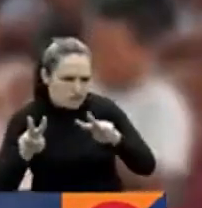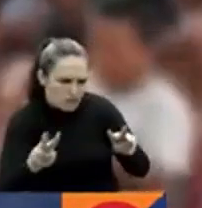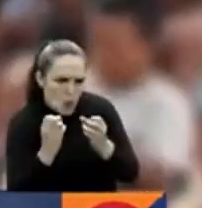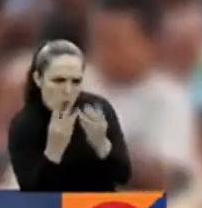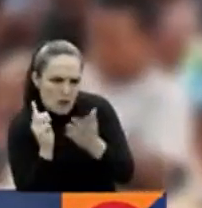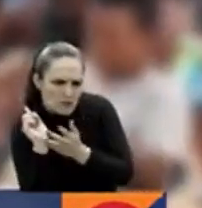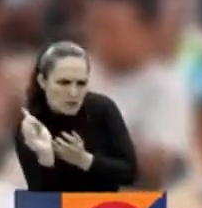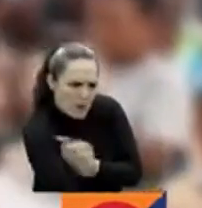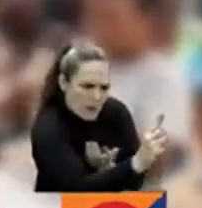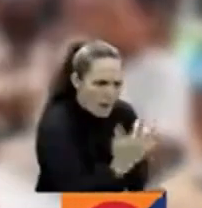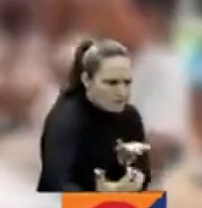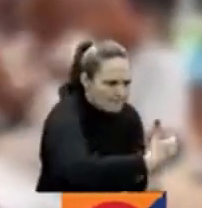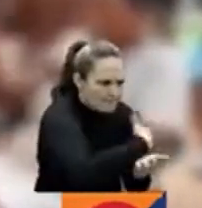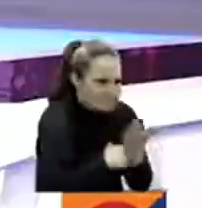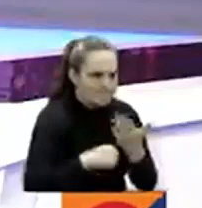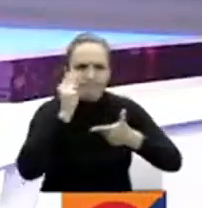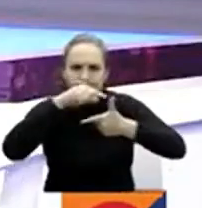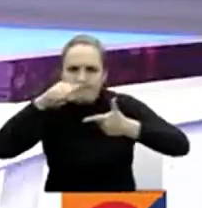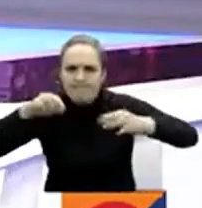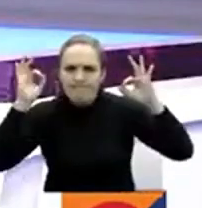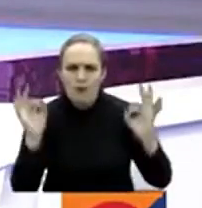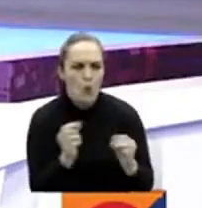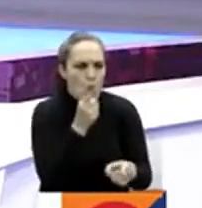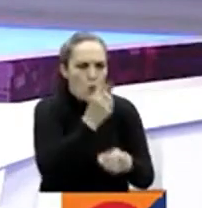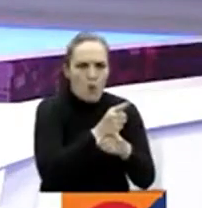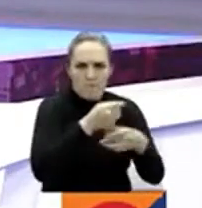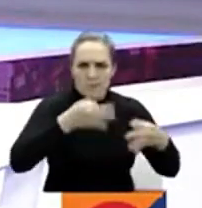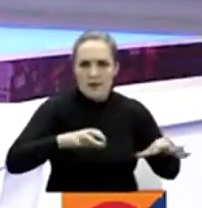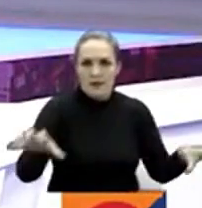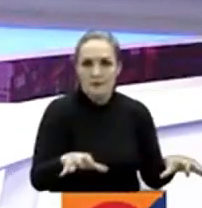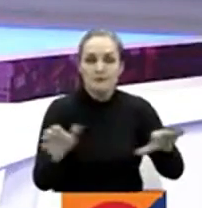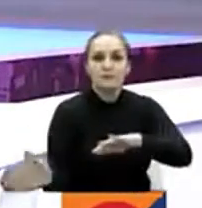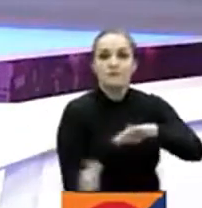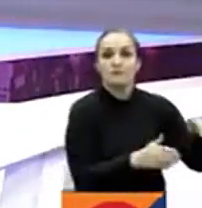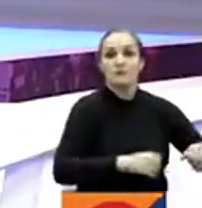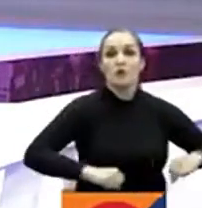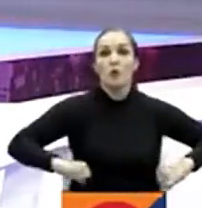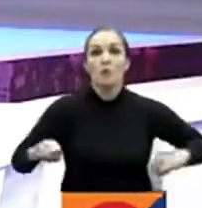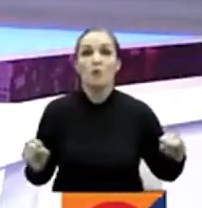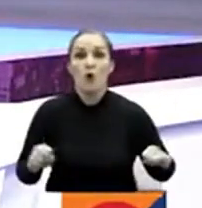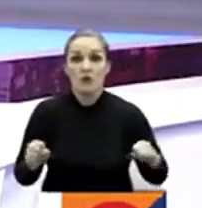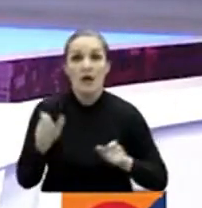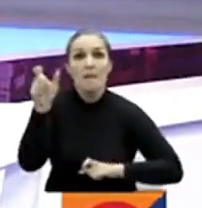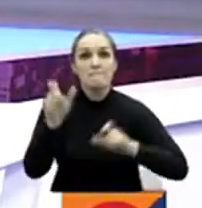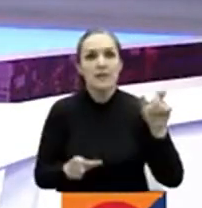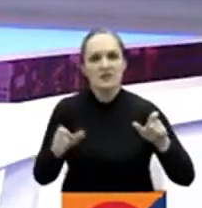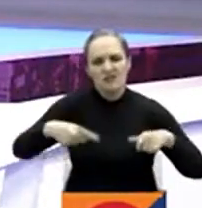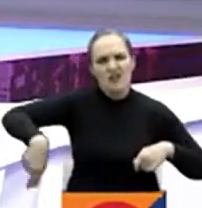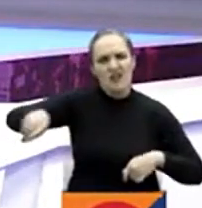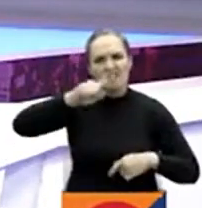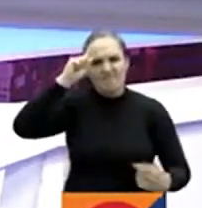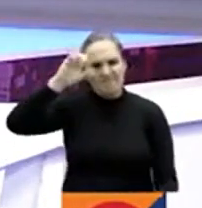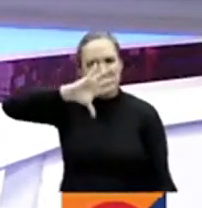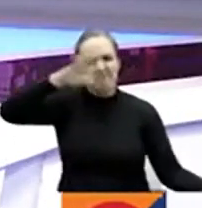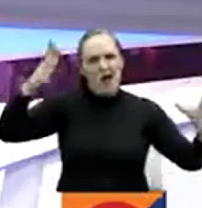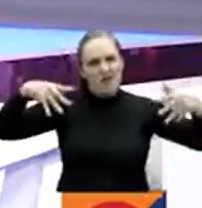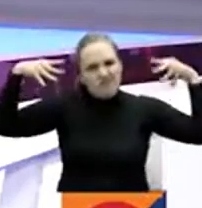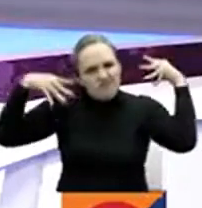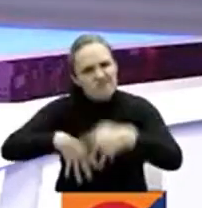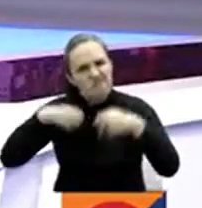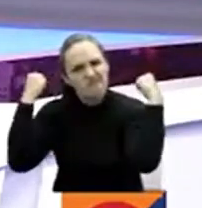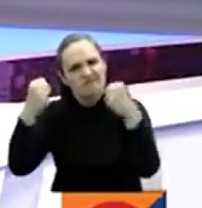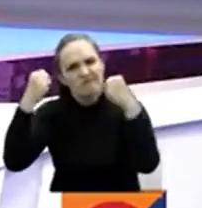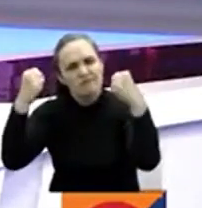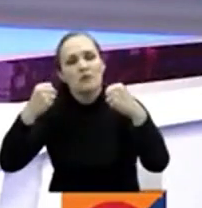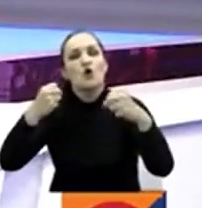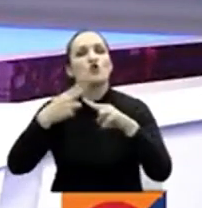de vigilar el cumplimiento de las acciones. Y aquí en la capital, en Bogotá, un grupo de personas protestaron por la construcción de un colegio en el Parque